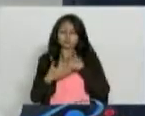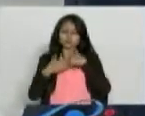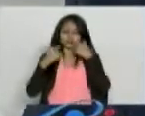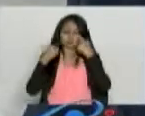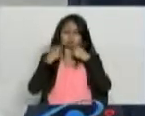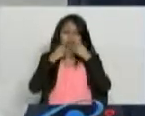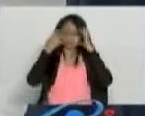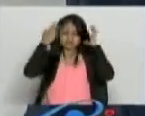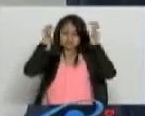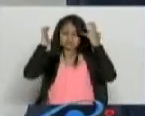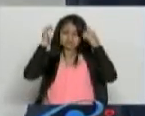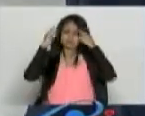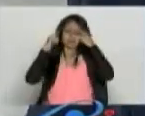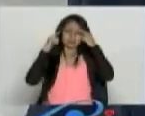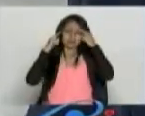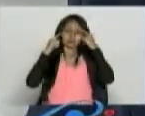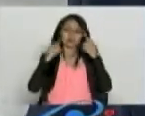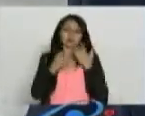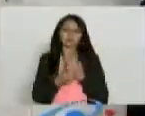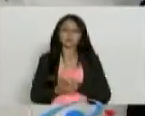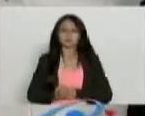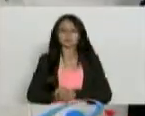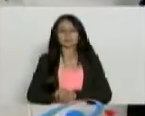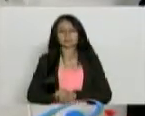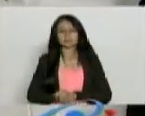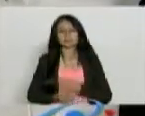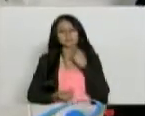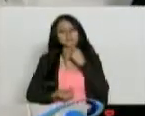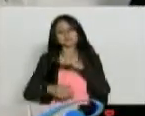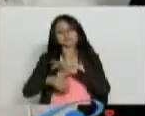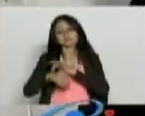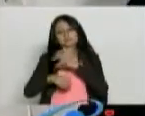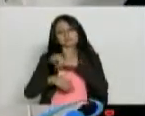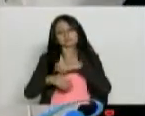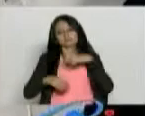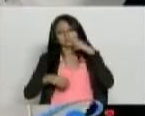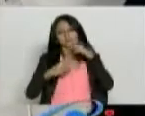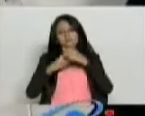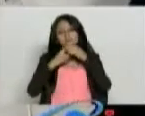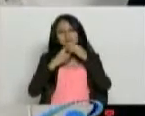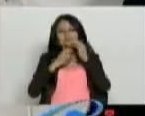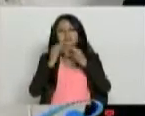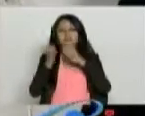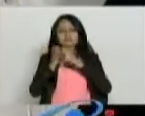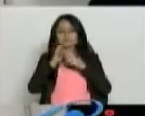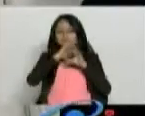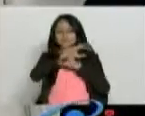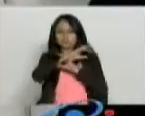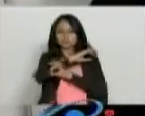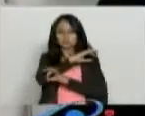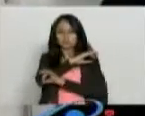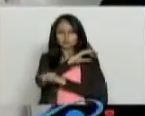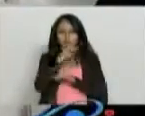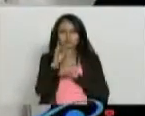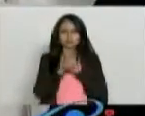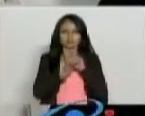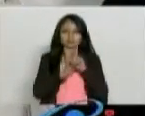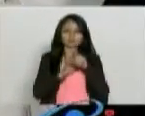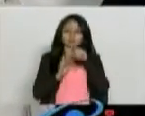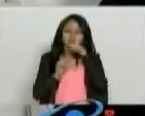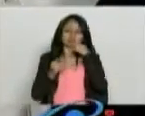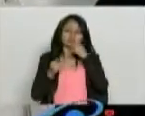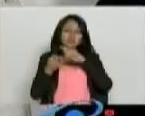alguna medicina natural. Bueno, hay una especialidad en la medicina que llama psiquiatría. Y oportunamente tengo muchos amigos